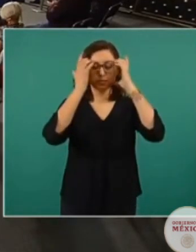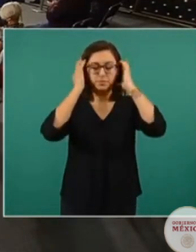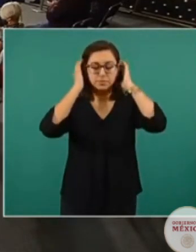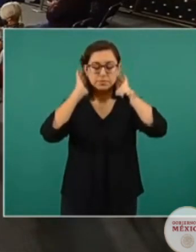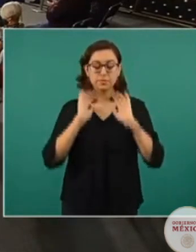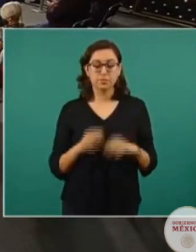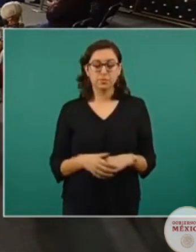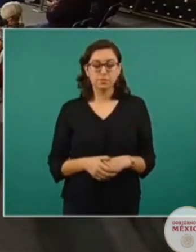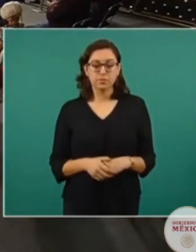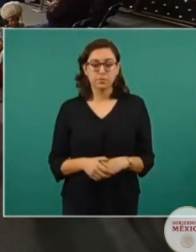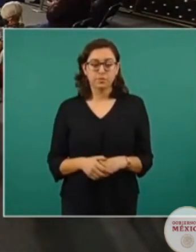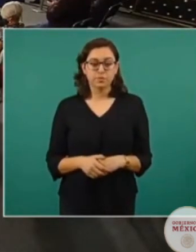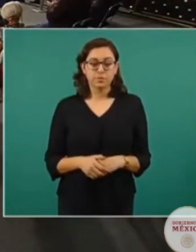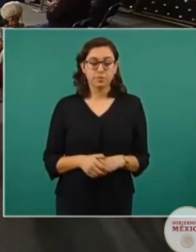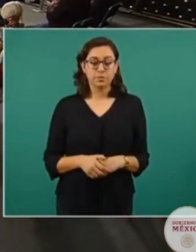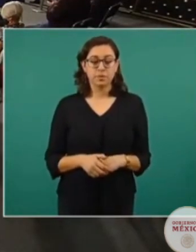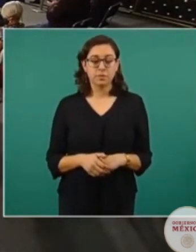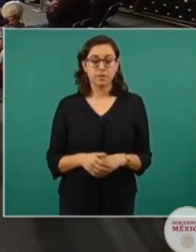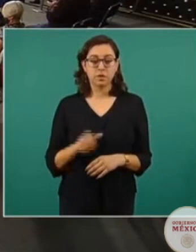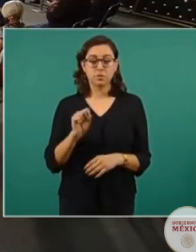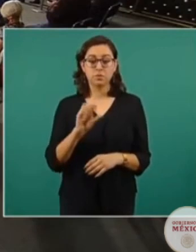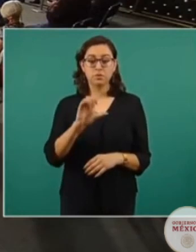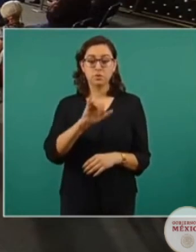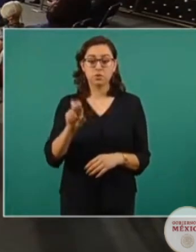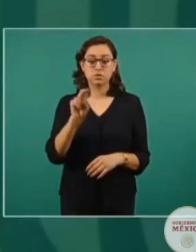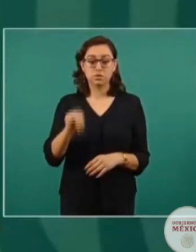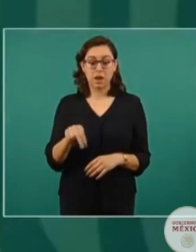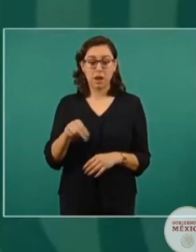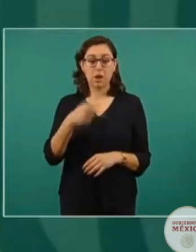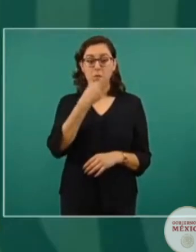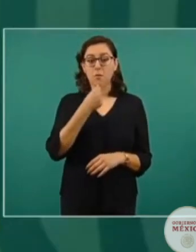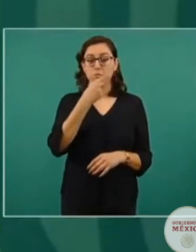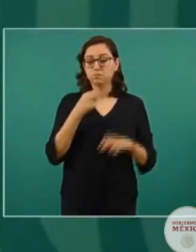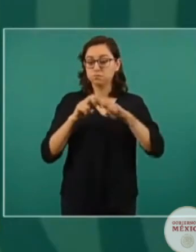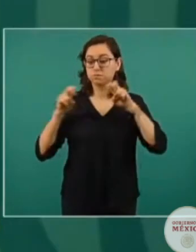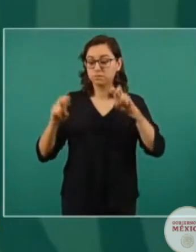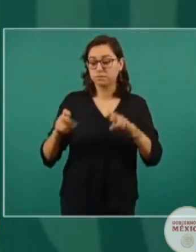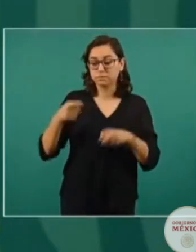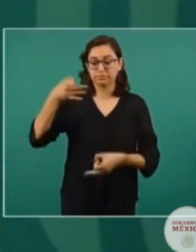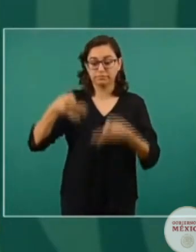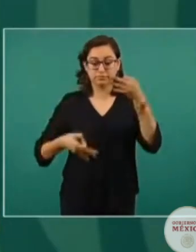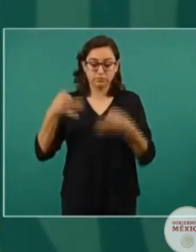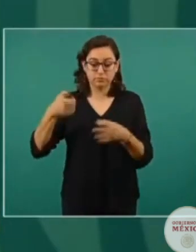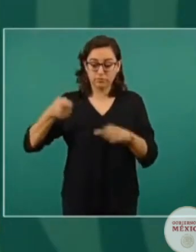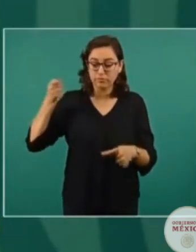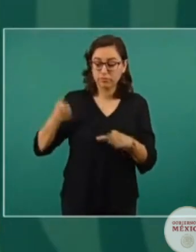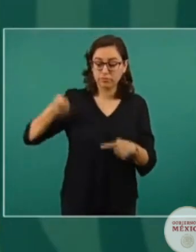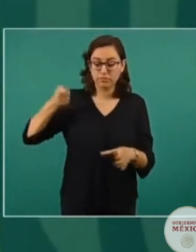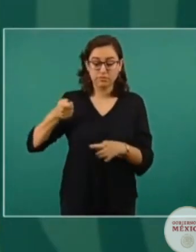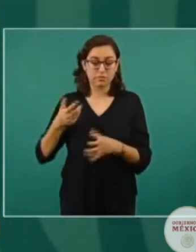hizo un ministro de la Corte por la